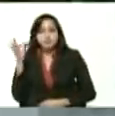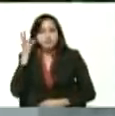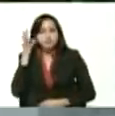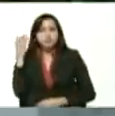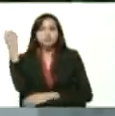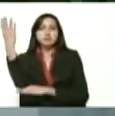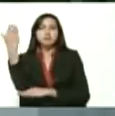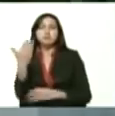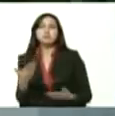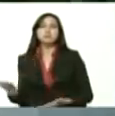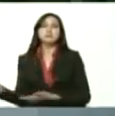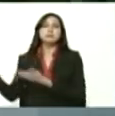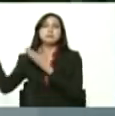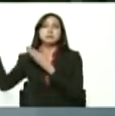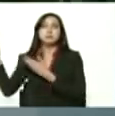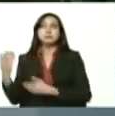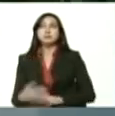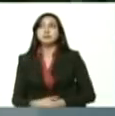avanzadora